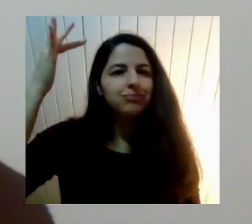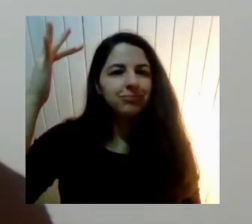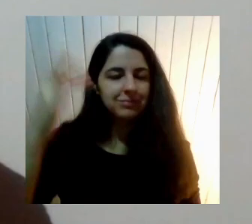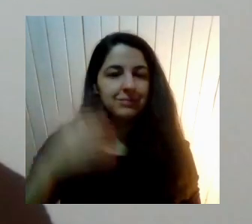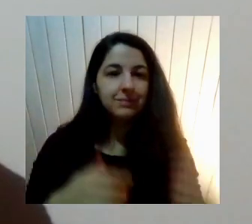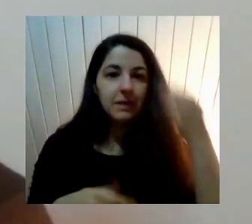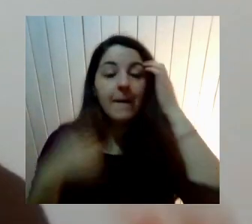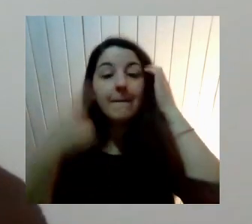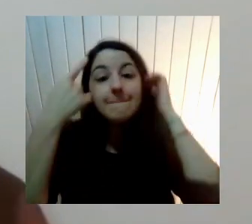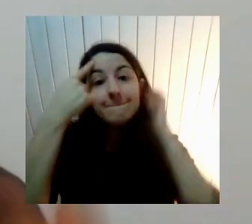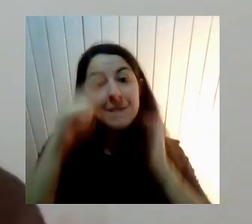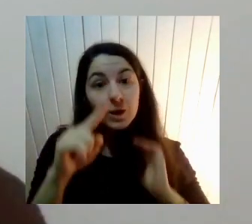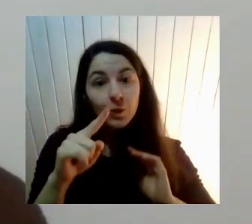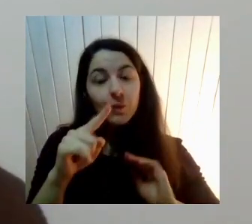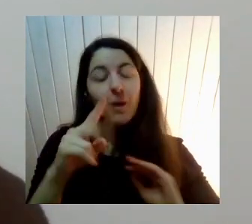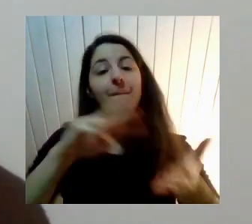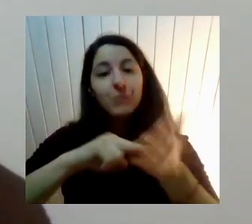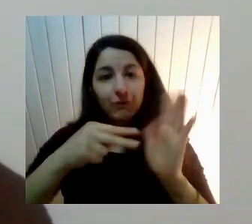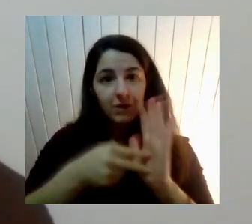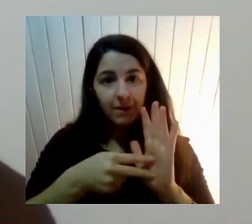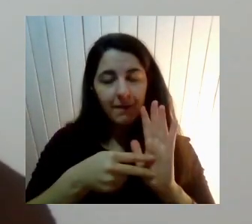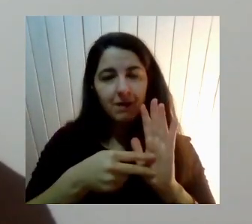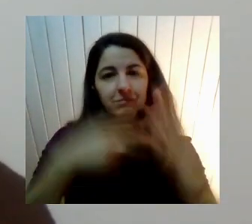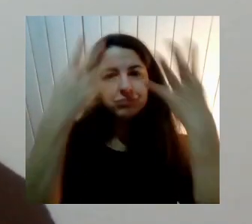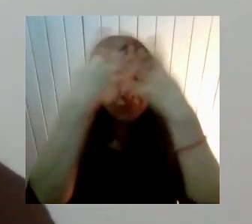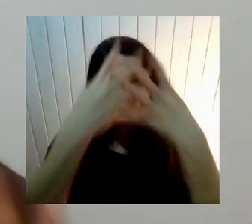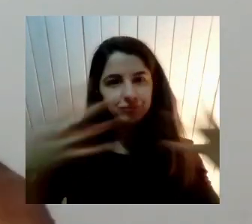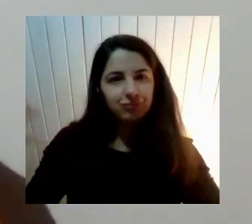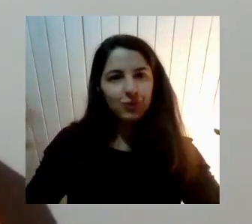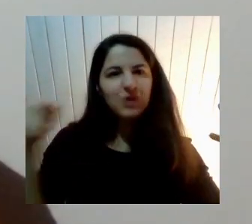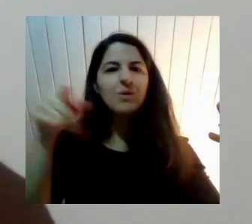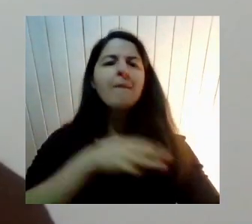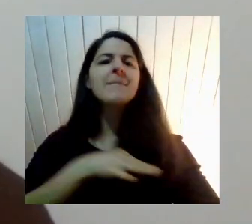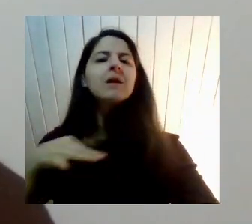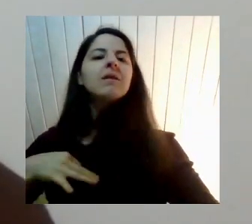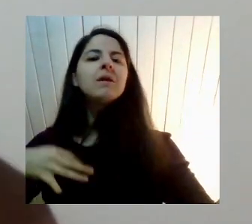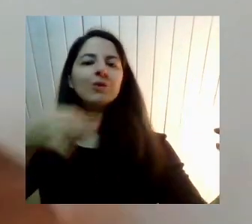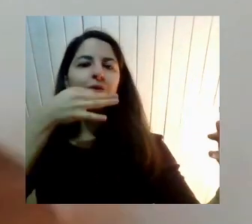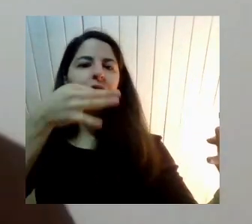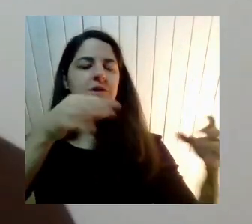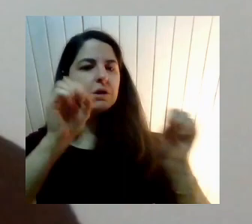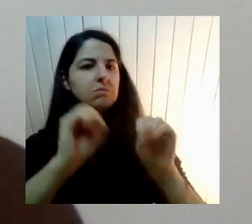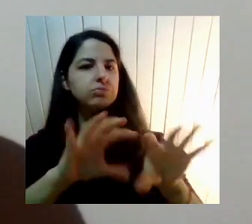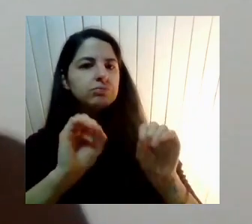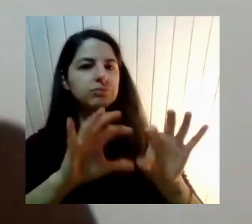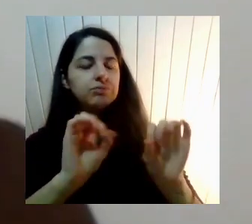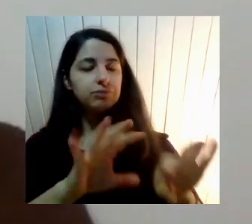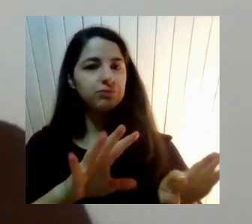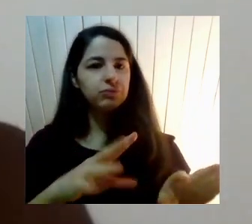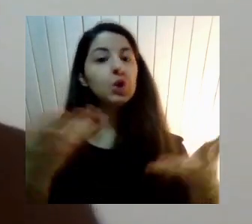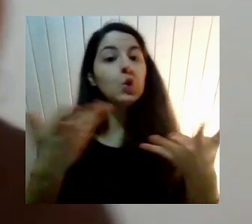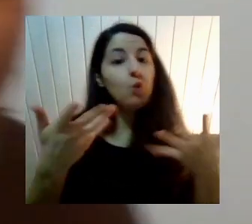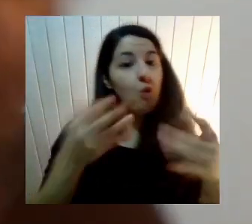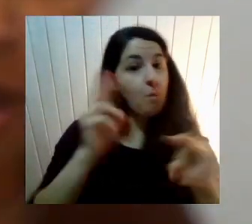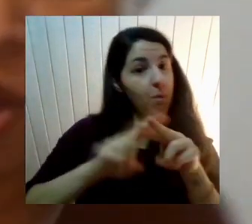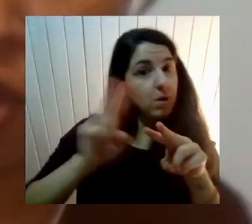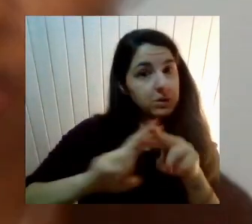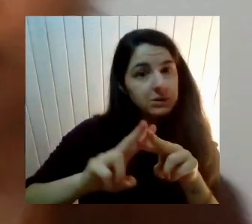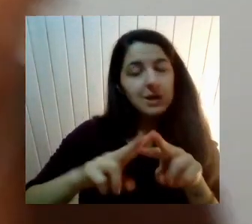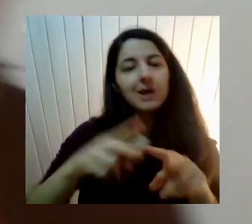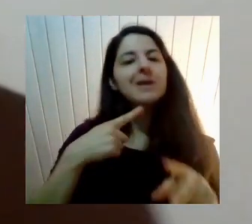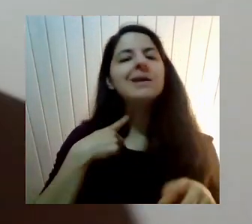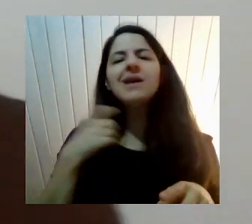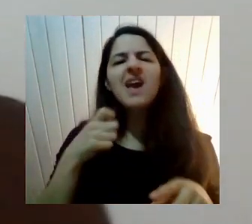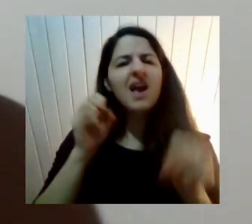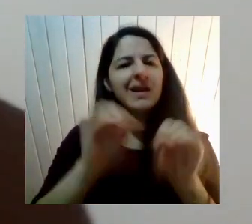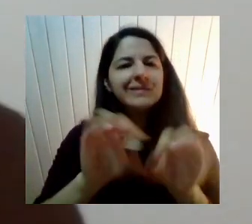Había Nos dice ¿Qué debemos aprender? Y en el caso De nosotros Los docentes ¿Cómo lo debemos enseñar? ¿Y qué debemos enseñar? Nos